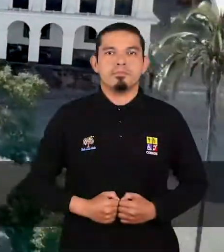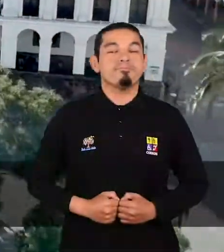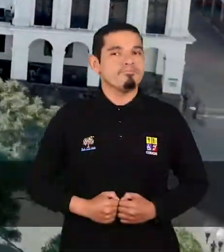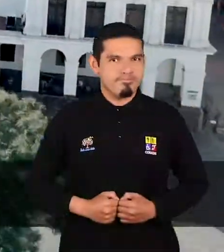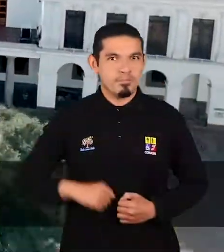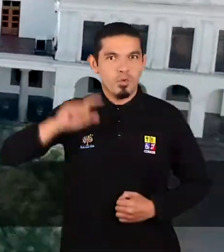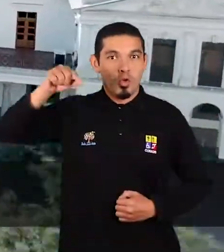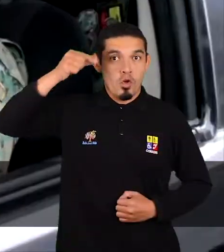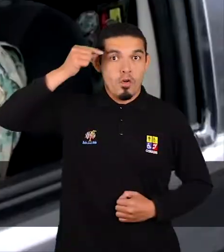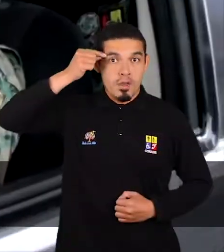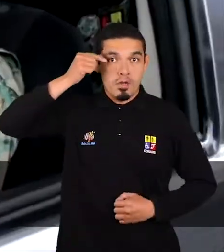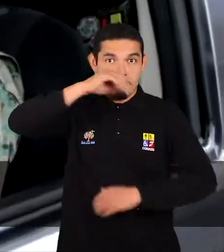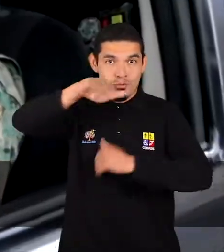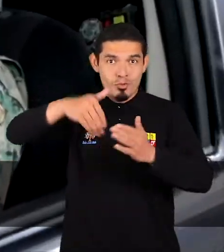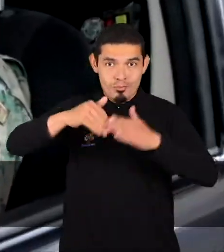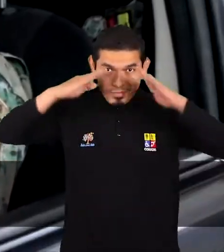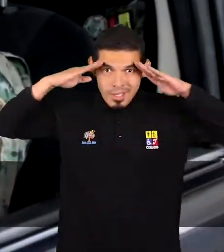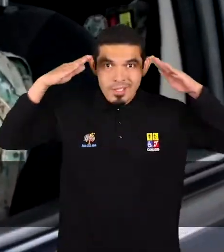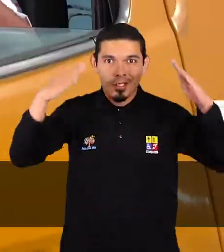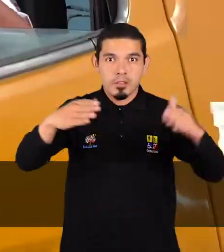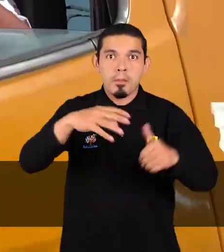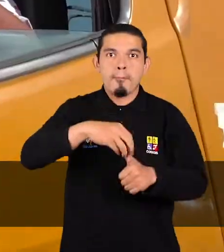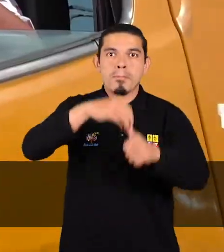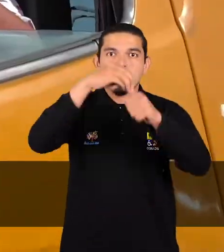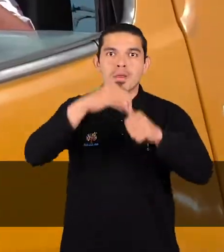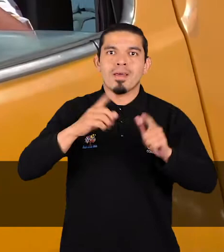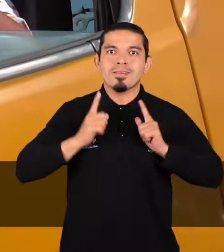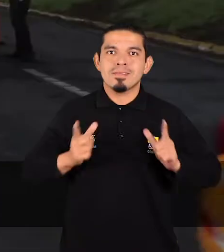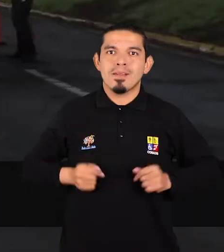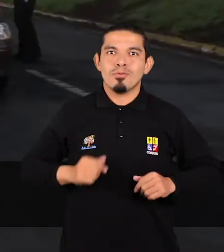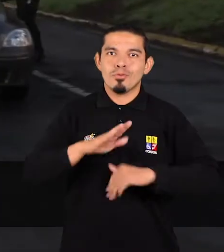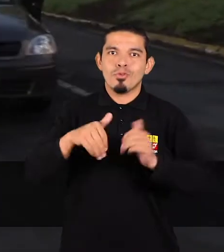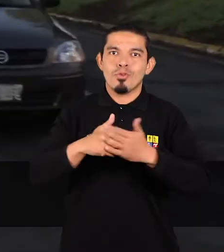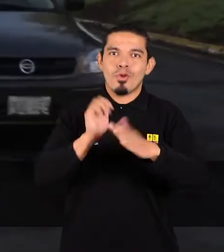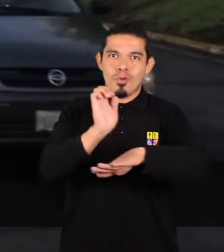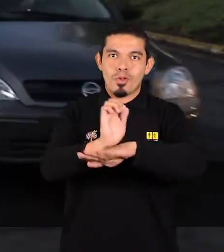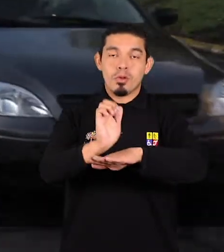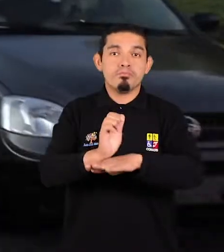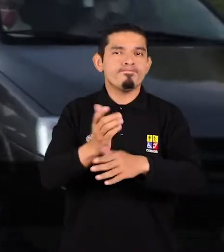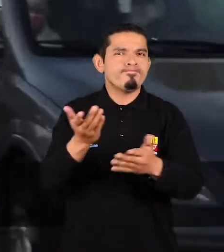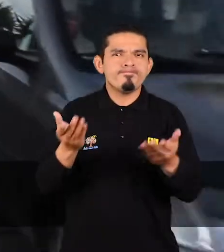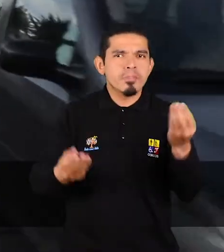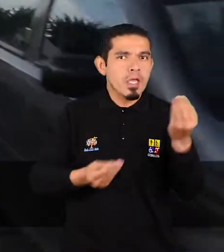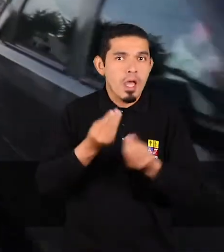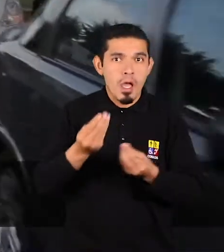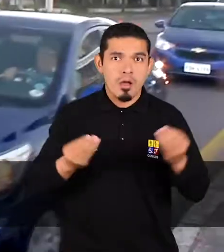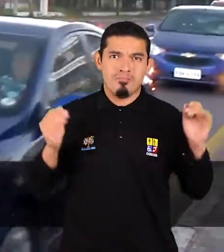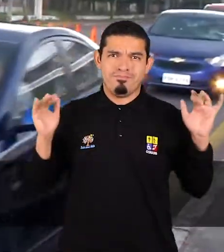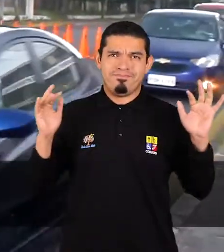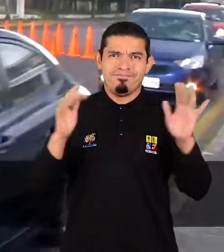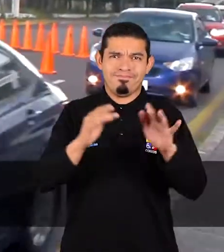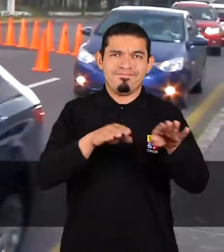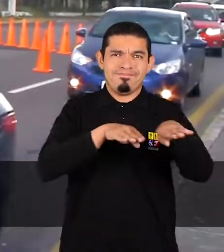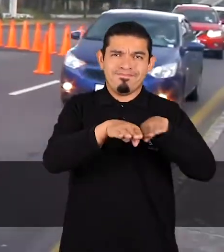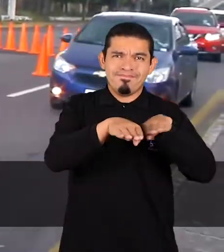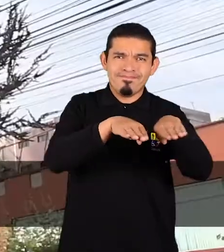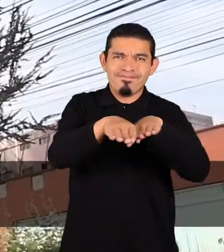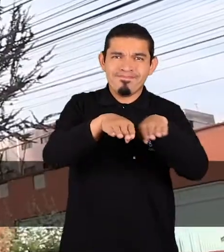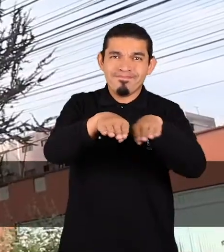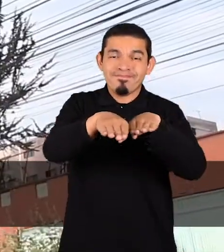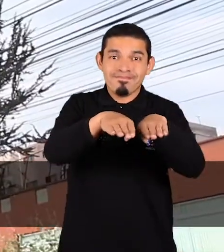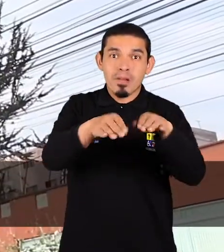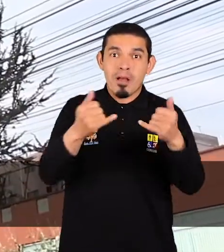El Gobierno de todos prioriza la seguridad y salud de los ecuatorianos. Es por ello que para evitar aglomeraciones de vehículos durante la